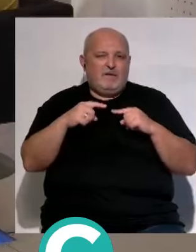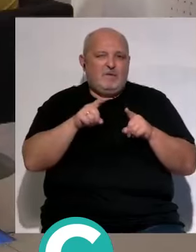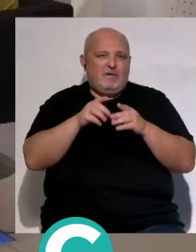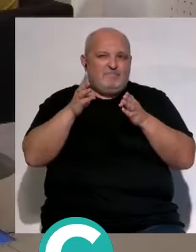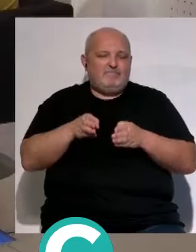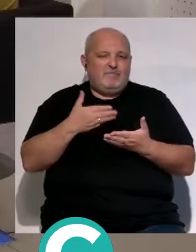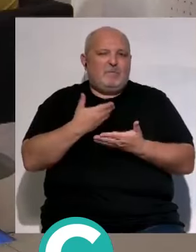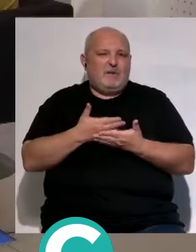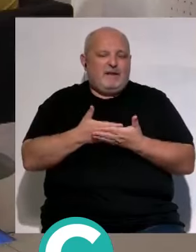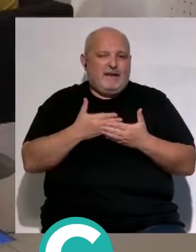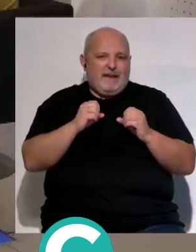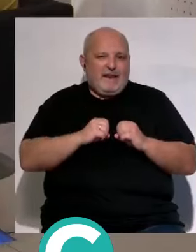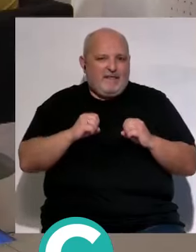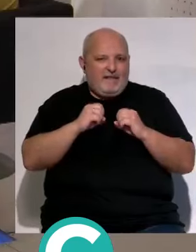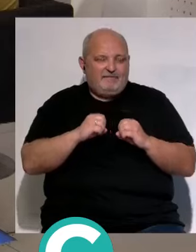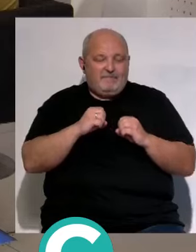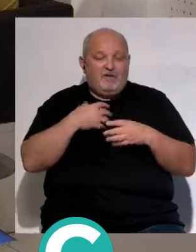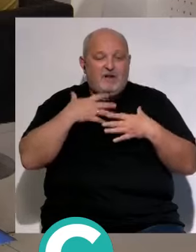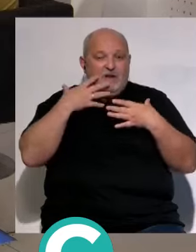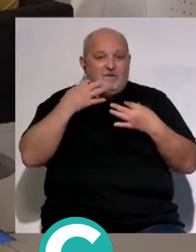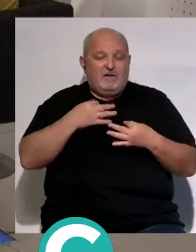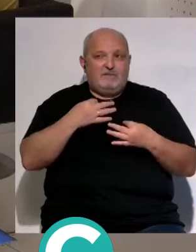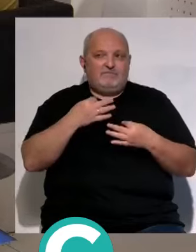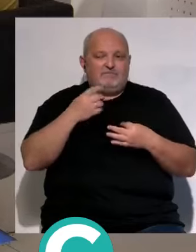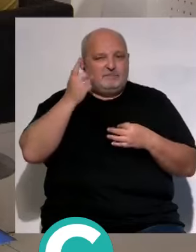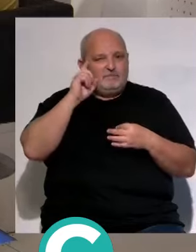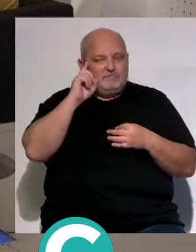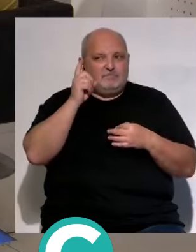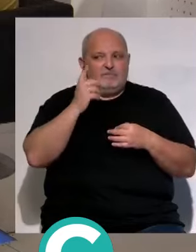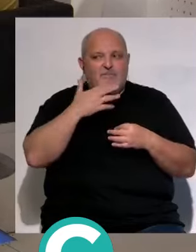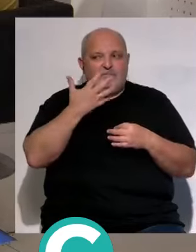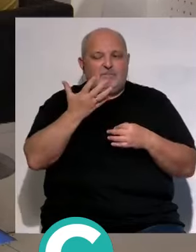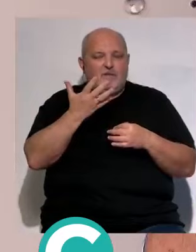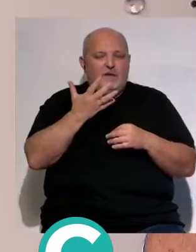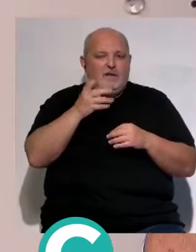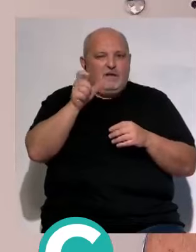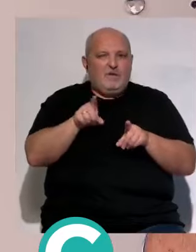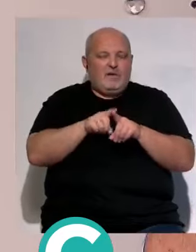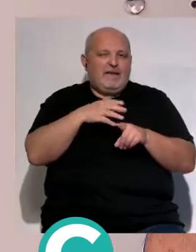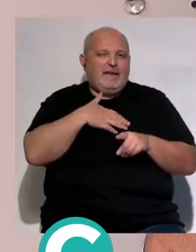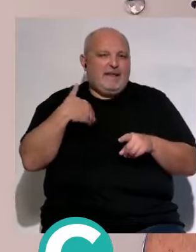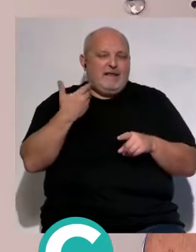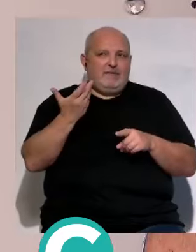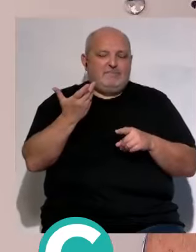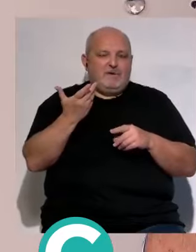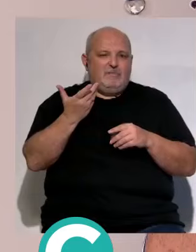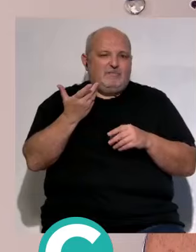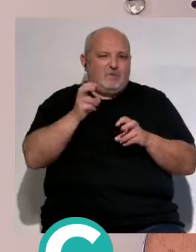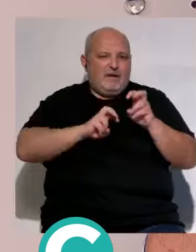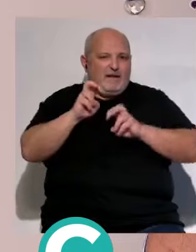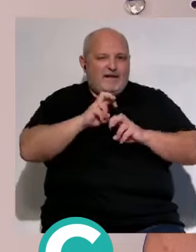no ha demostrado absolutamente nada yo realmente no sé a qué jugaba o a qué quería jugar Pelegrino